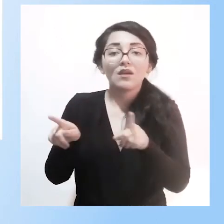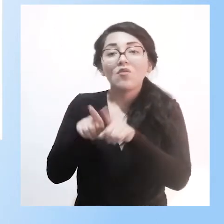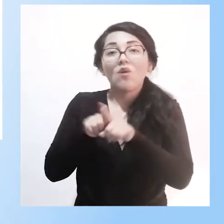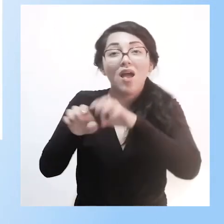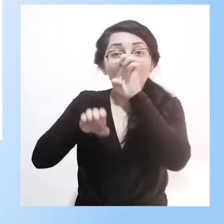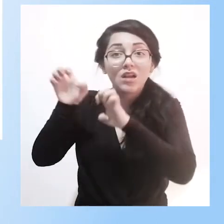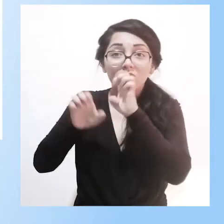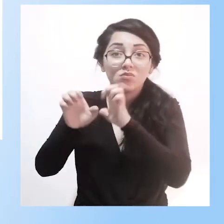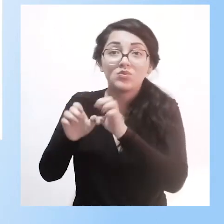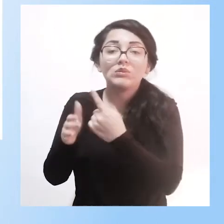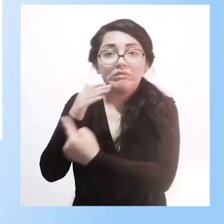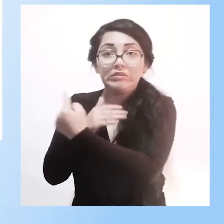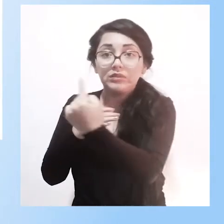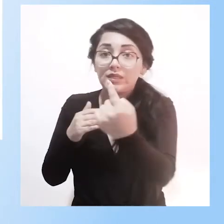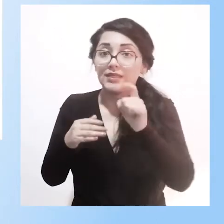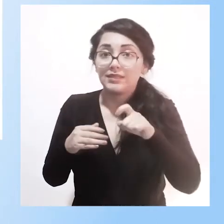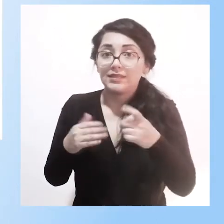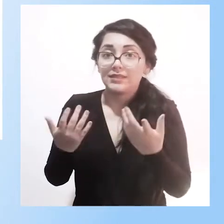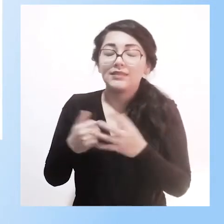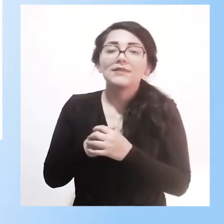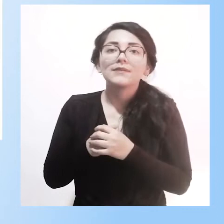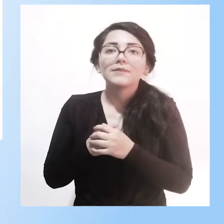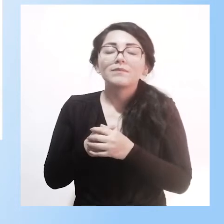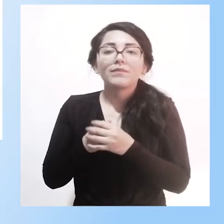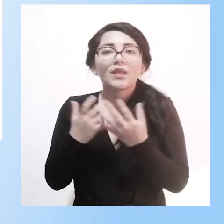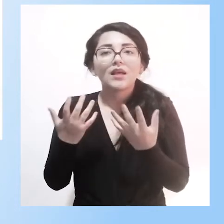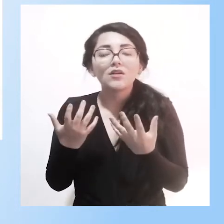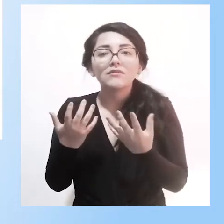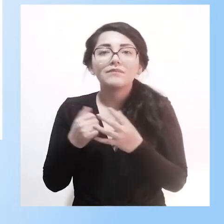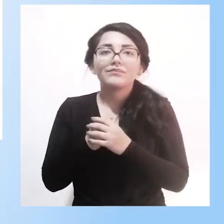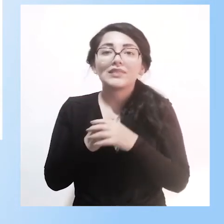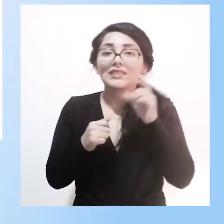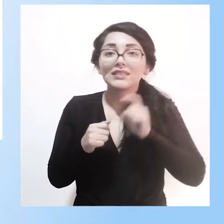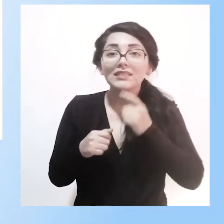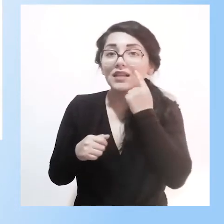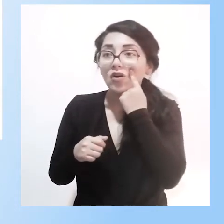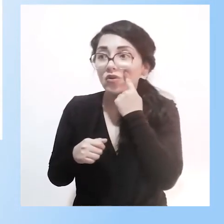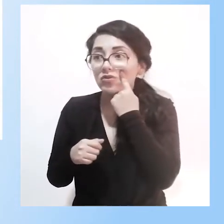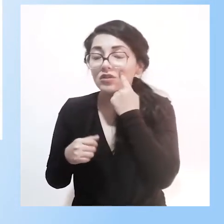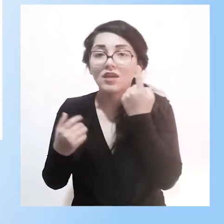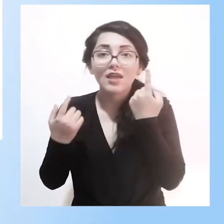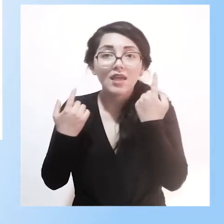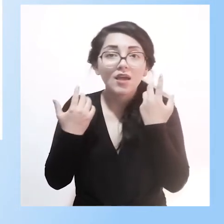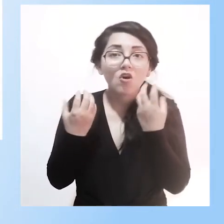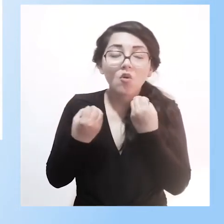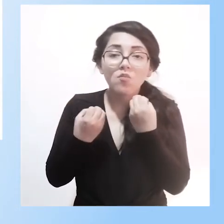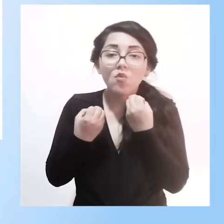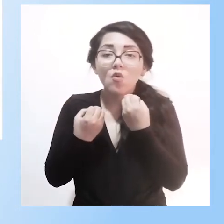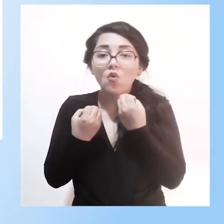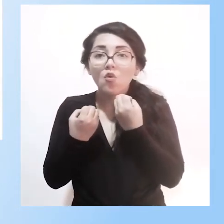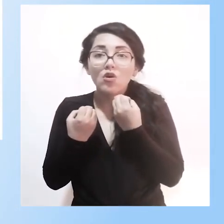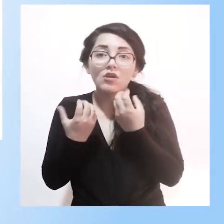Por lo tanto, está garantizado el conocer los logros o está